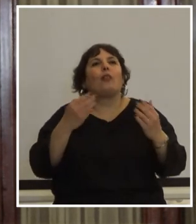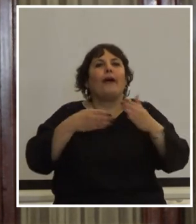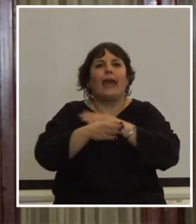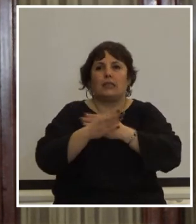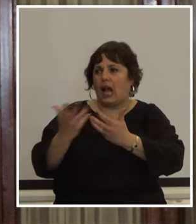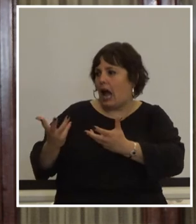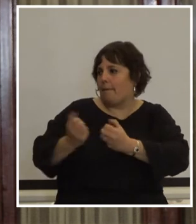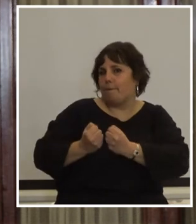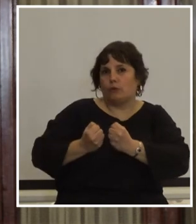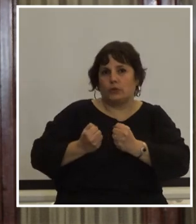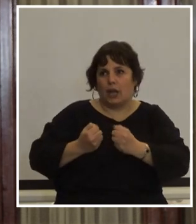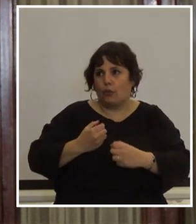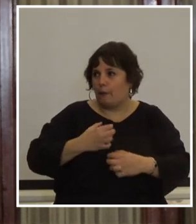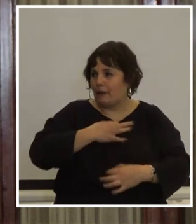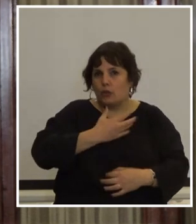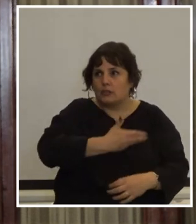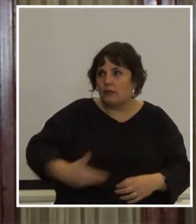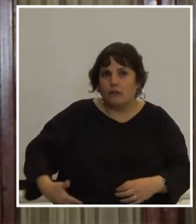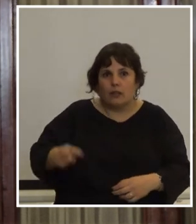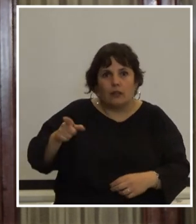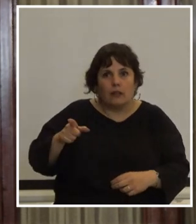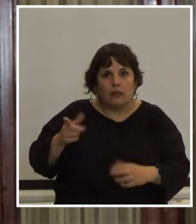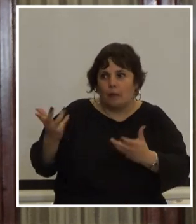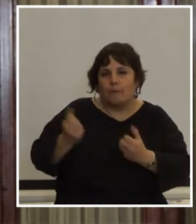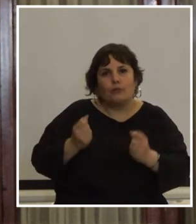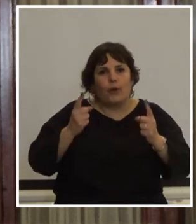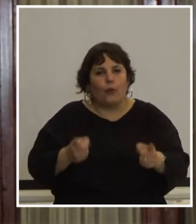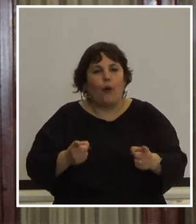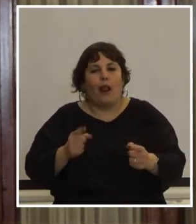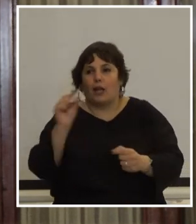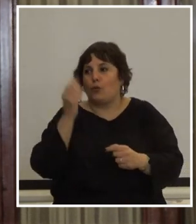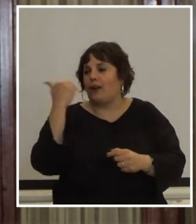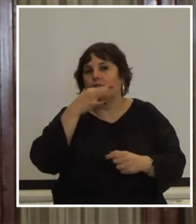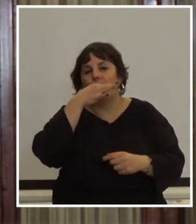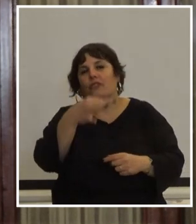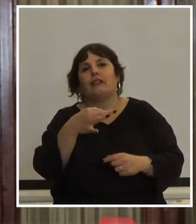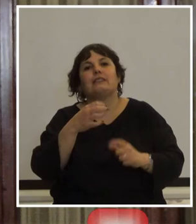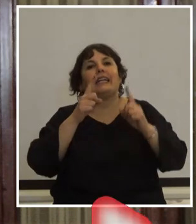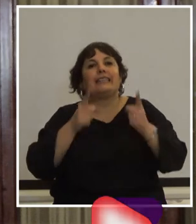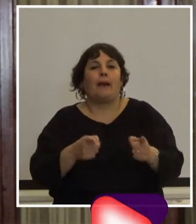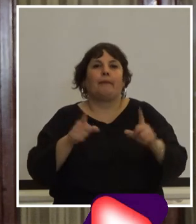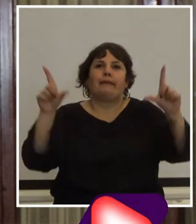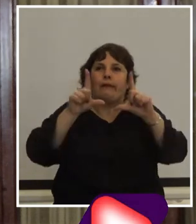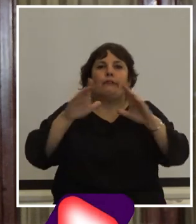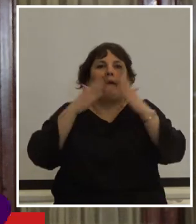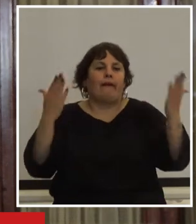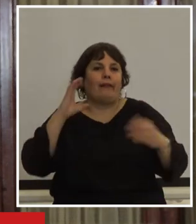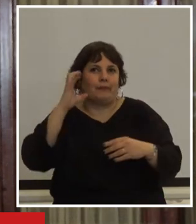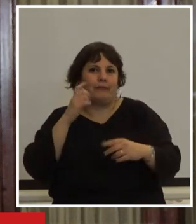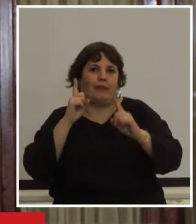apoyados en el poder civil en buena parte del poder civil y como hace un rato decía Julieta también en los medios de comunicación